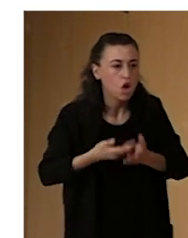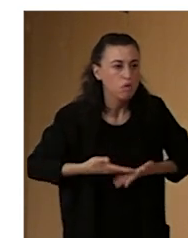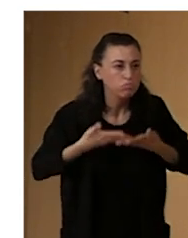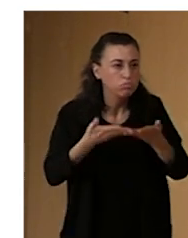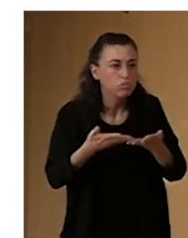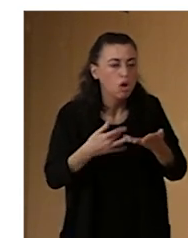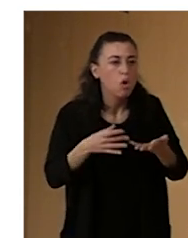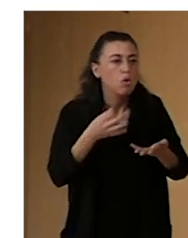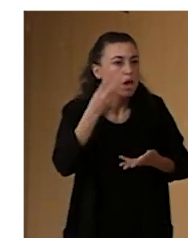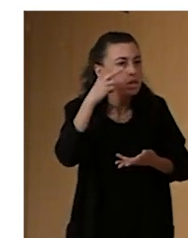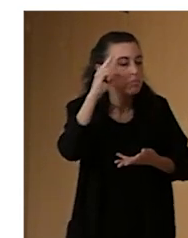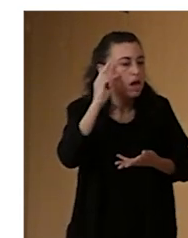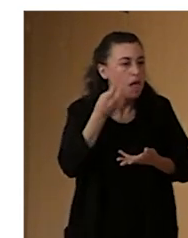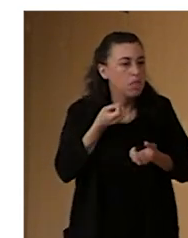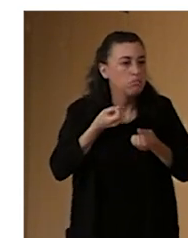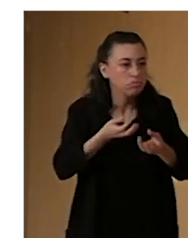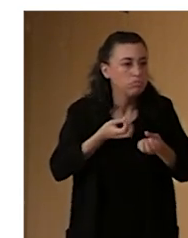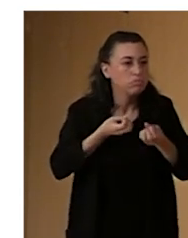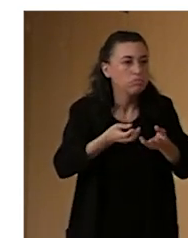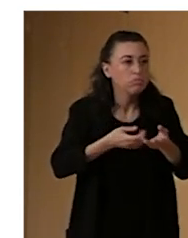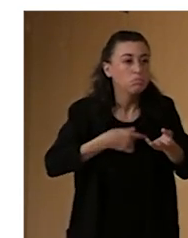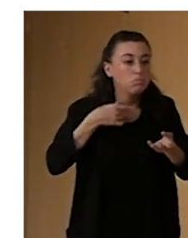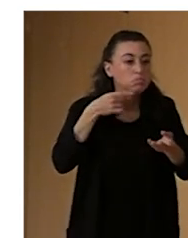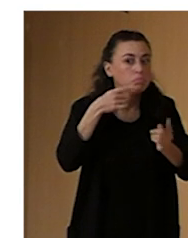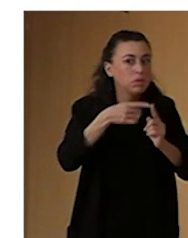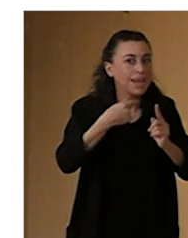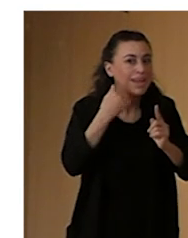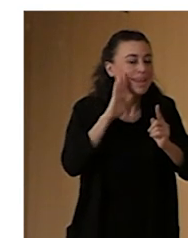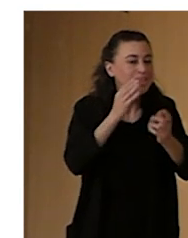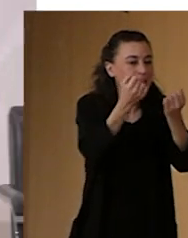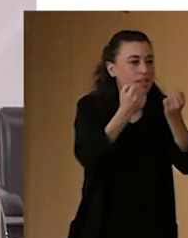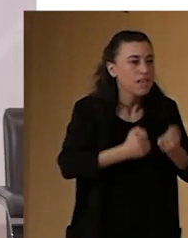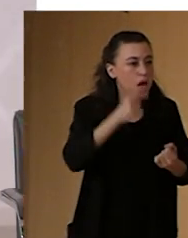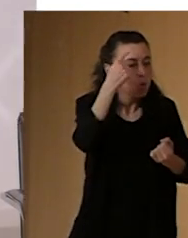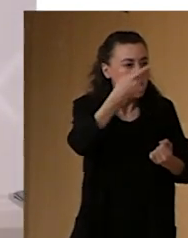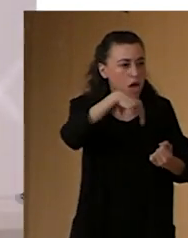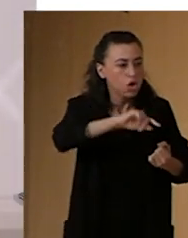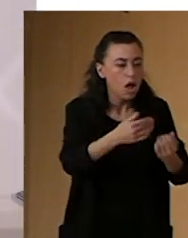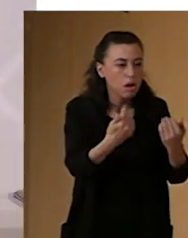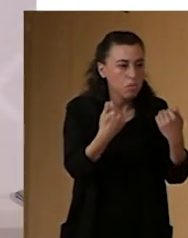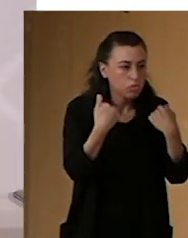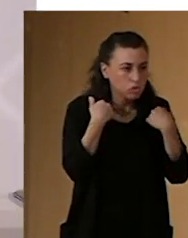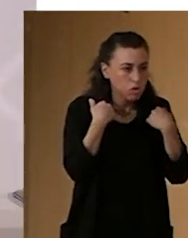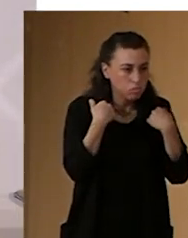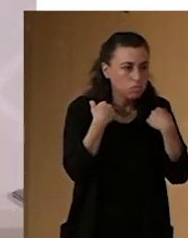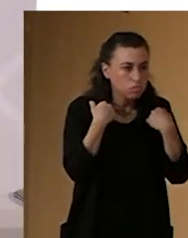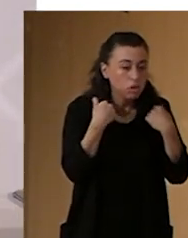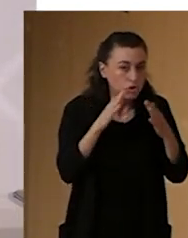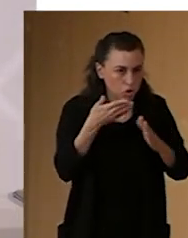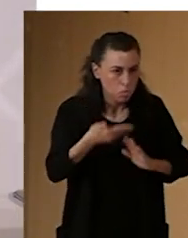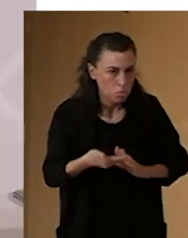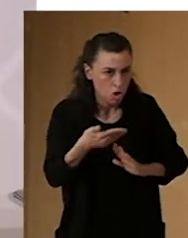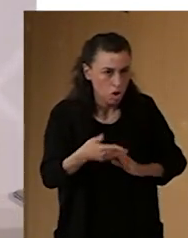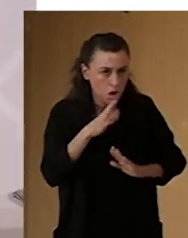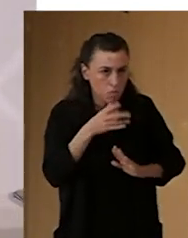experiencias, pues, para que, digamos, la entidad cultural se haga responsable, que esto es muy importante, eso ha ido cambiando a